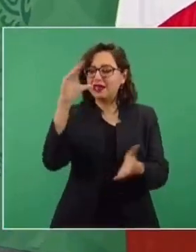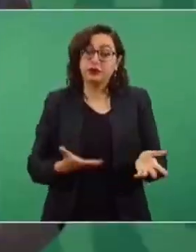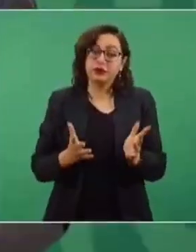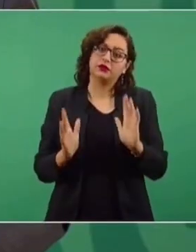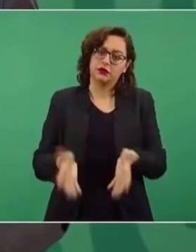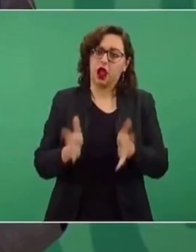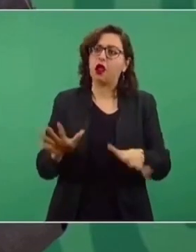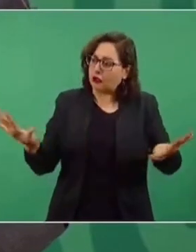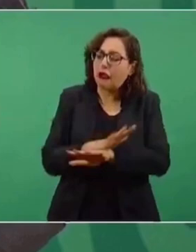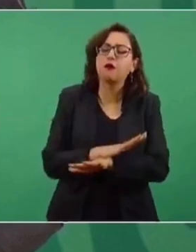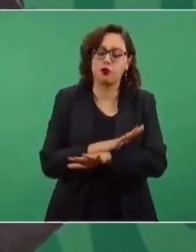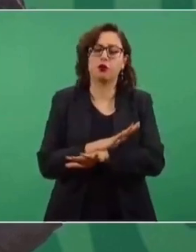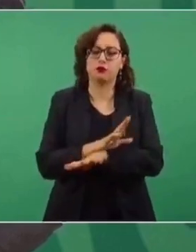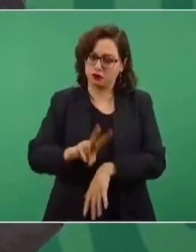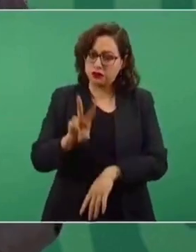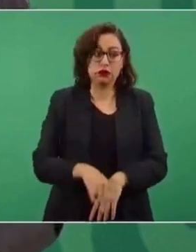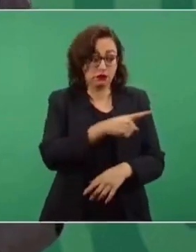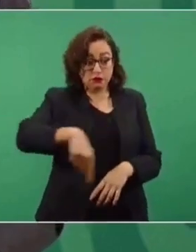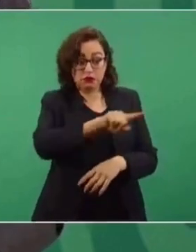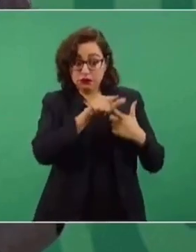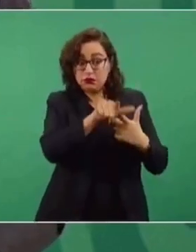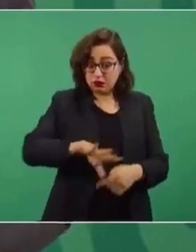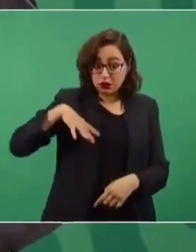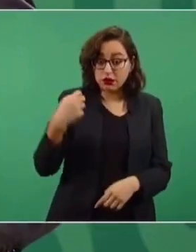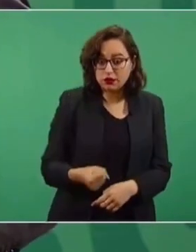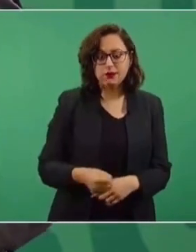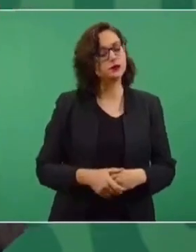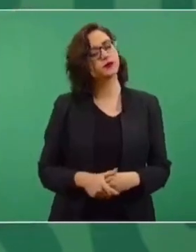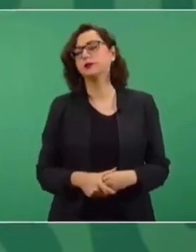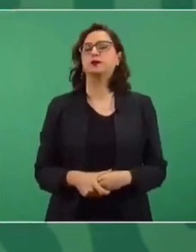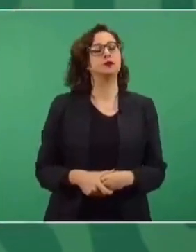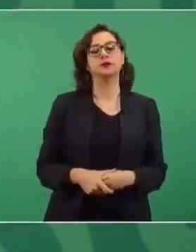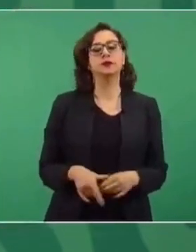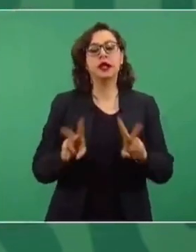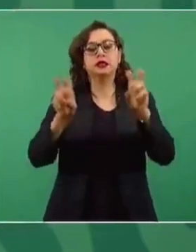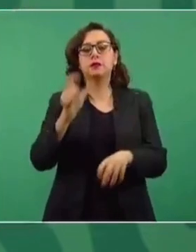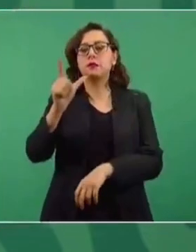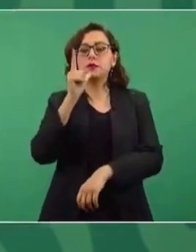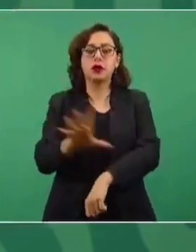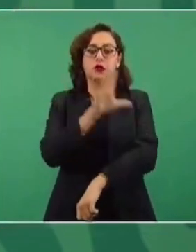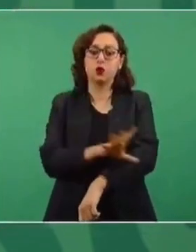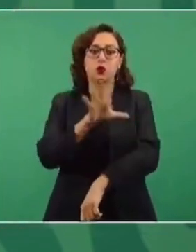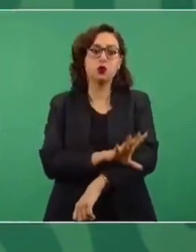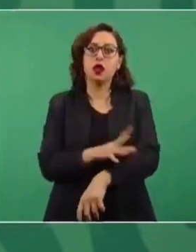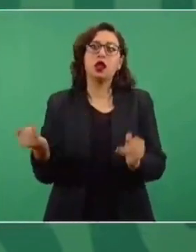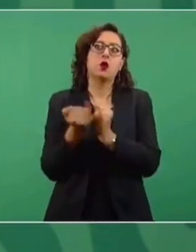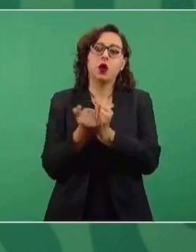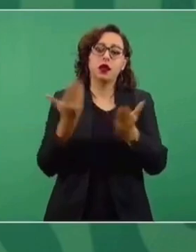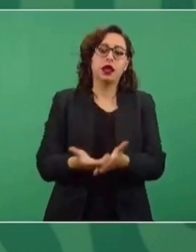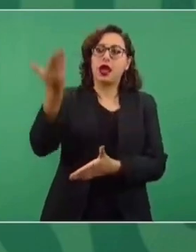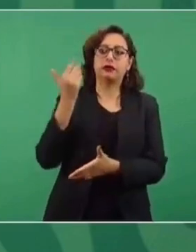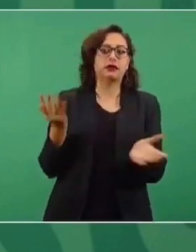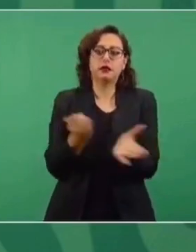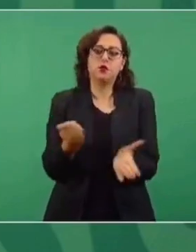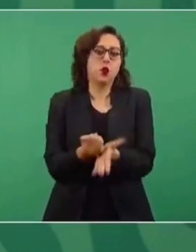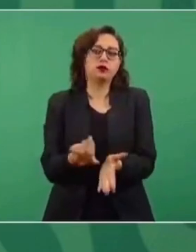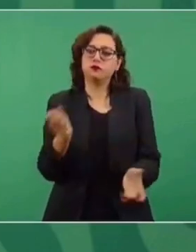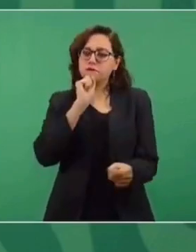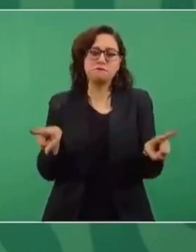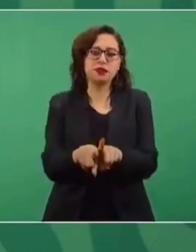que no pueden haber abusos. Esto de la industria eléctrica es parecido a lo que sucedía con los impuestos.